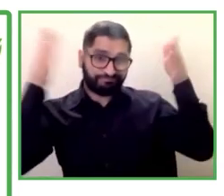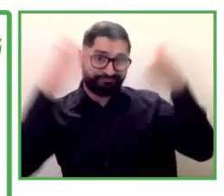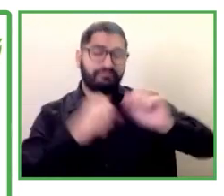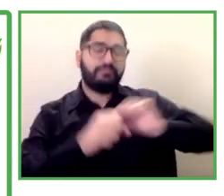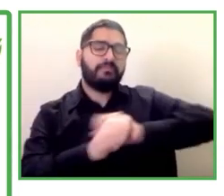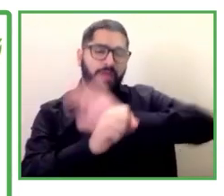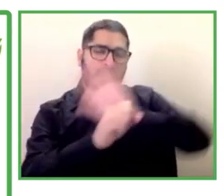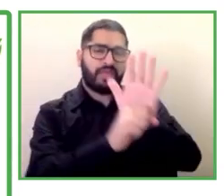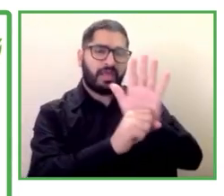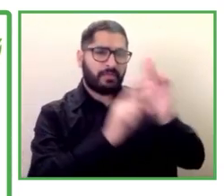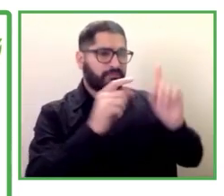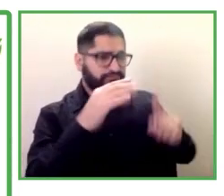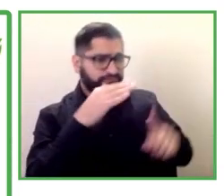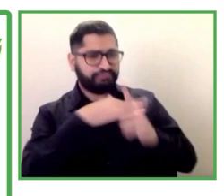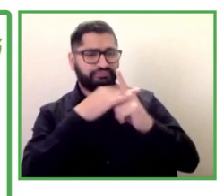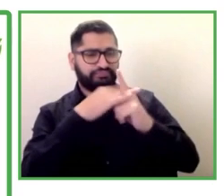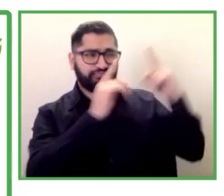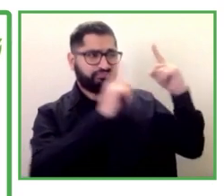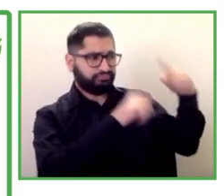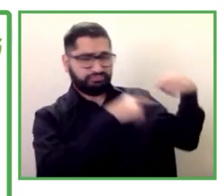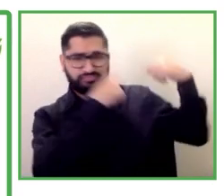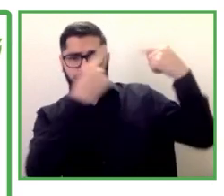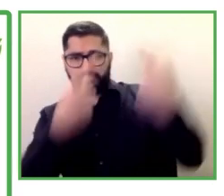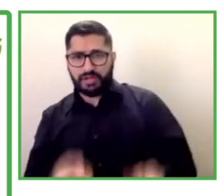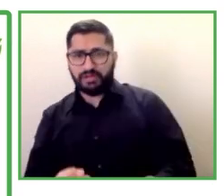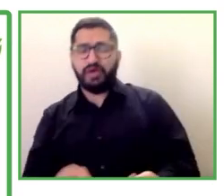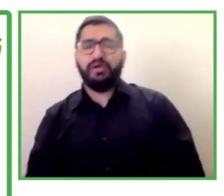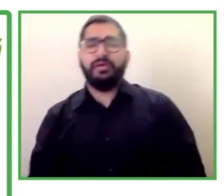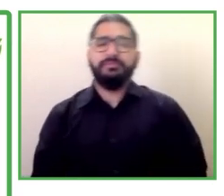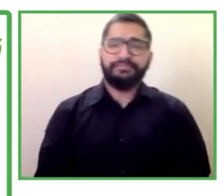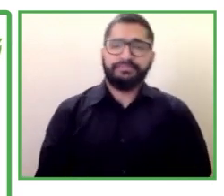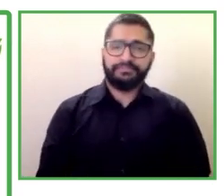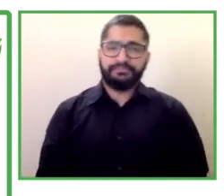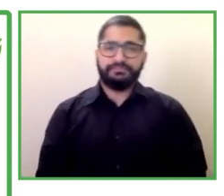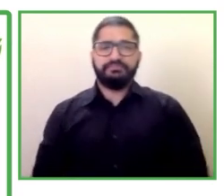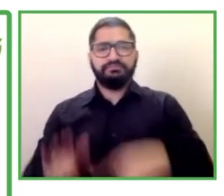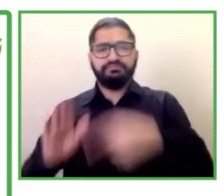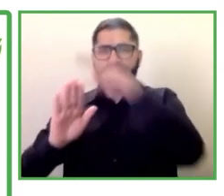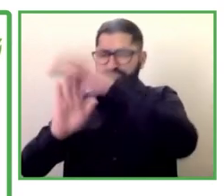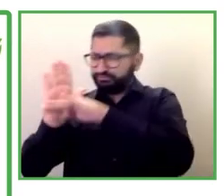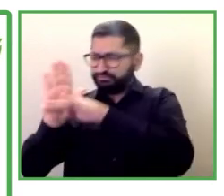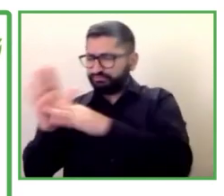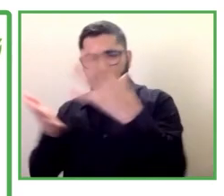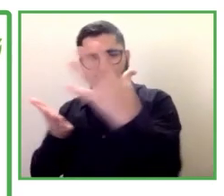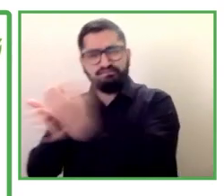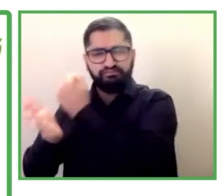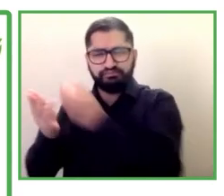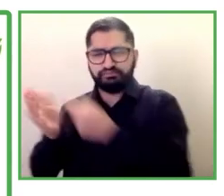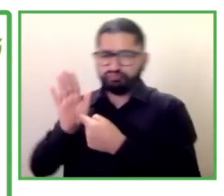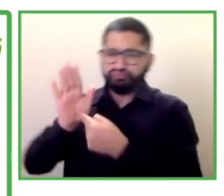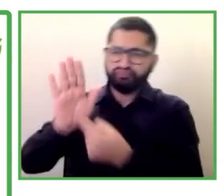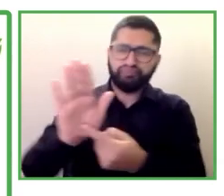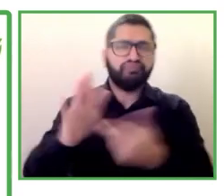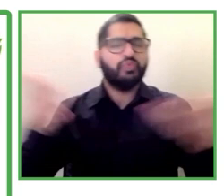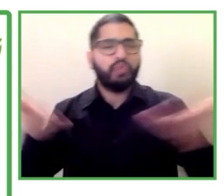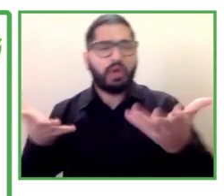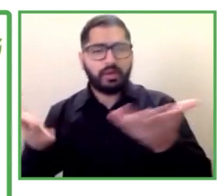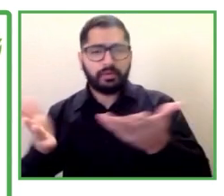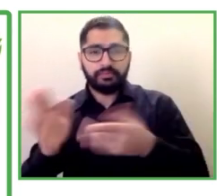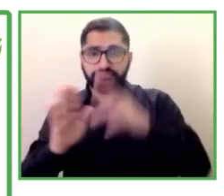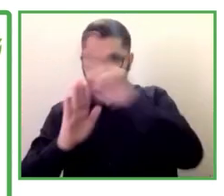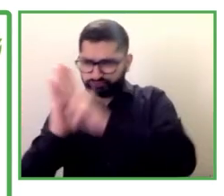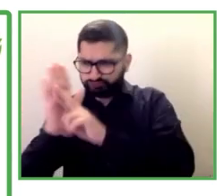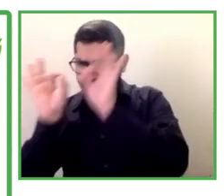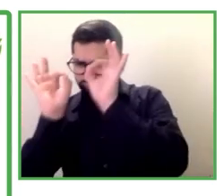lanzamos una colaboración para la recuperación para apoyar a los socios de CIM y otros actores